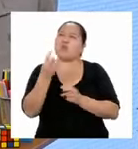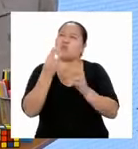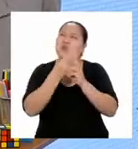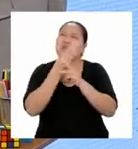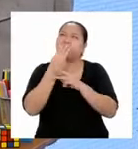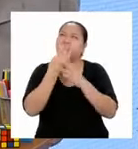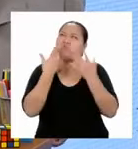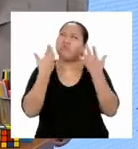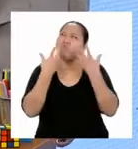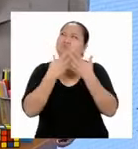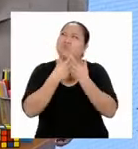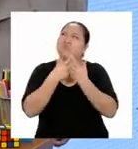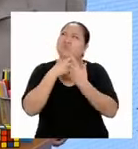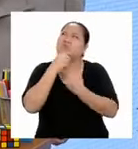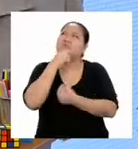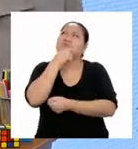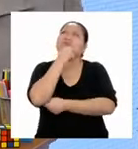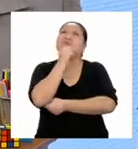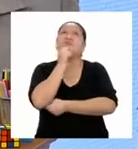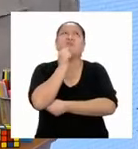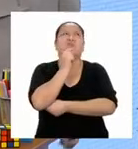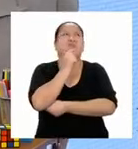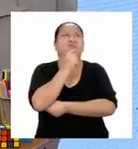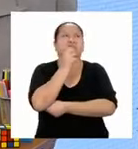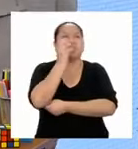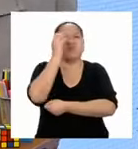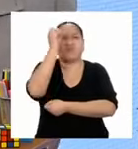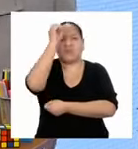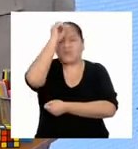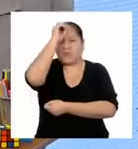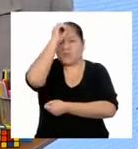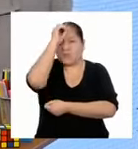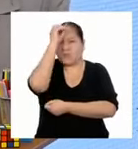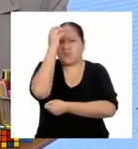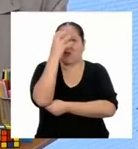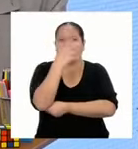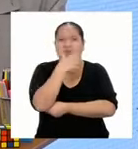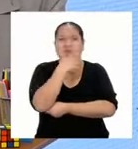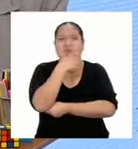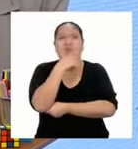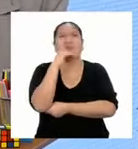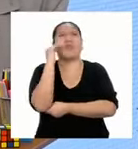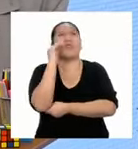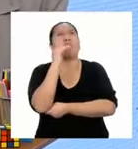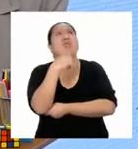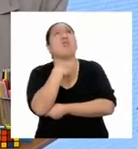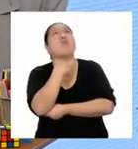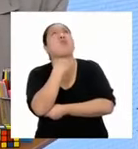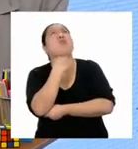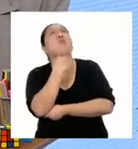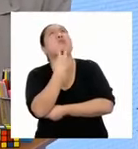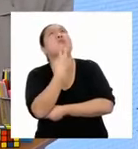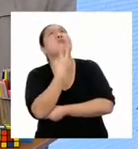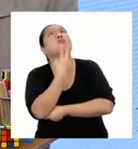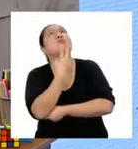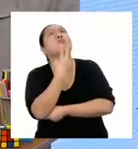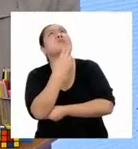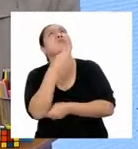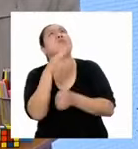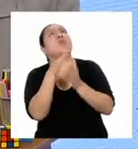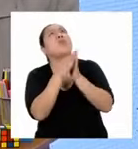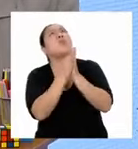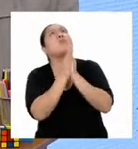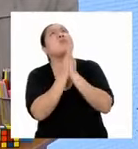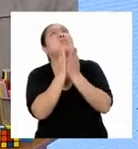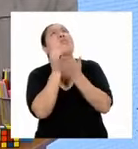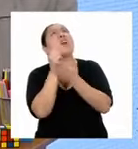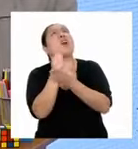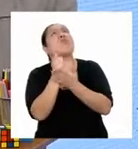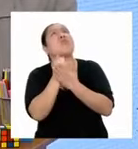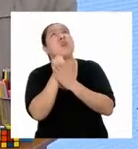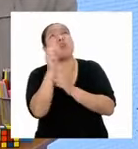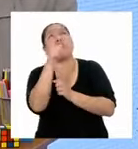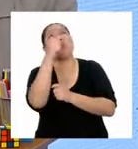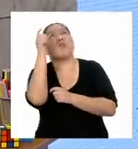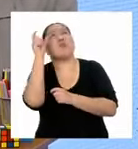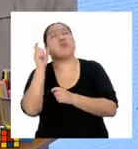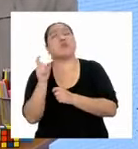Este... No lo sé. Señor de la voz misteriosa, ¿puedo pedirle ayuda a alguien?